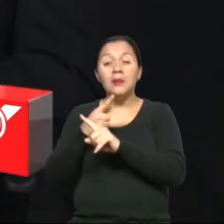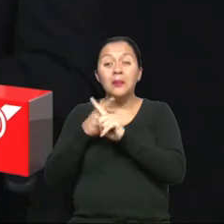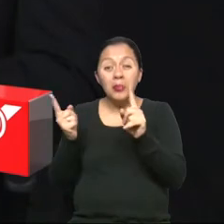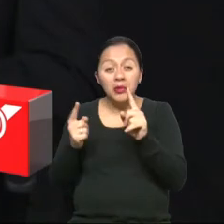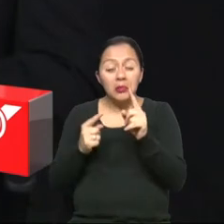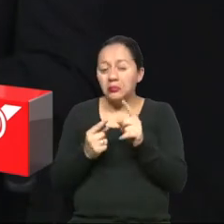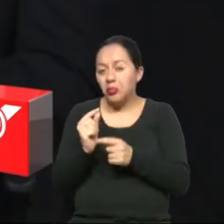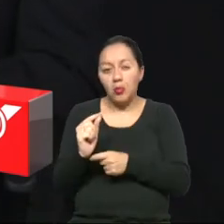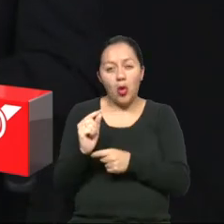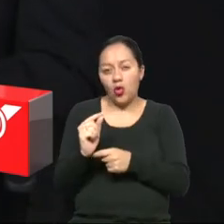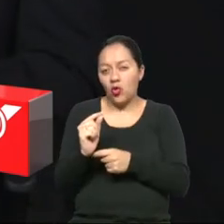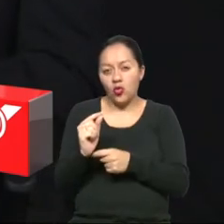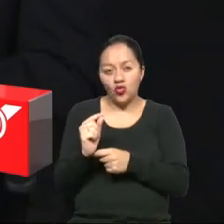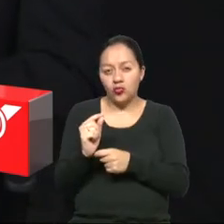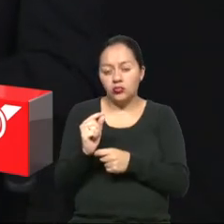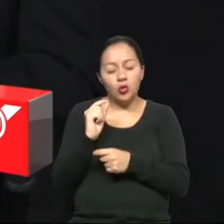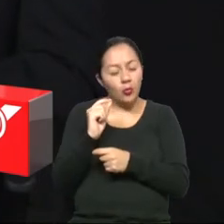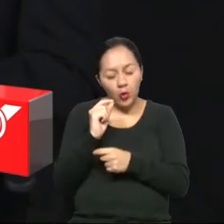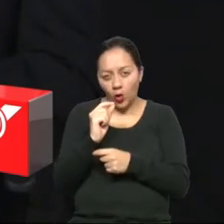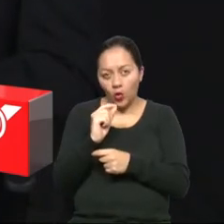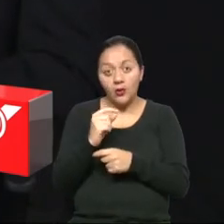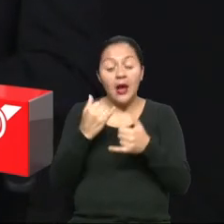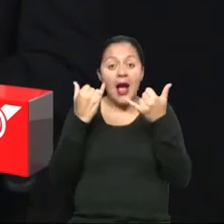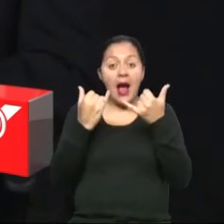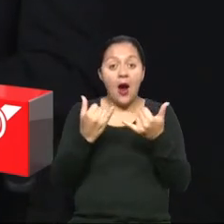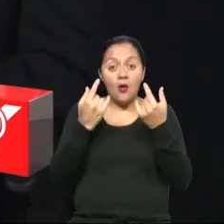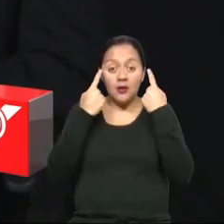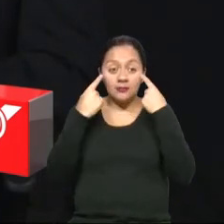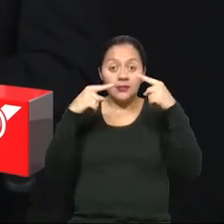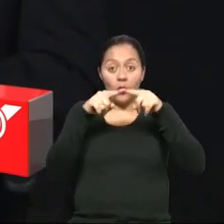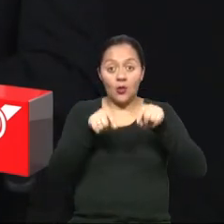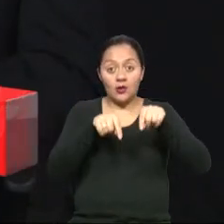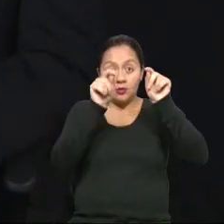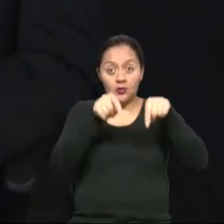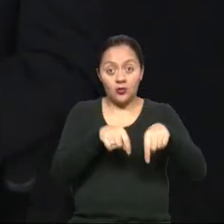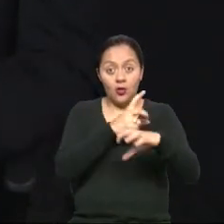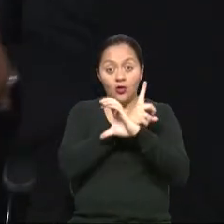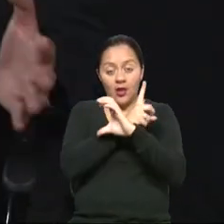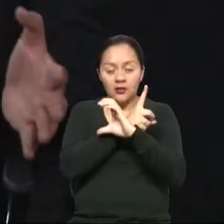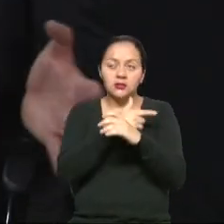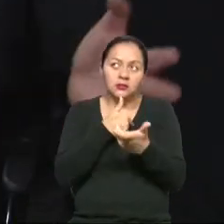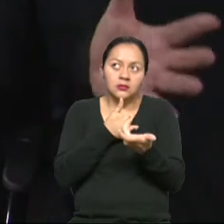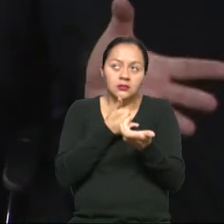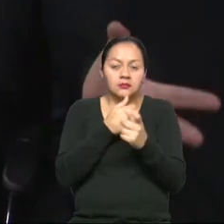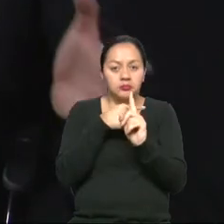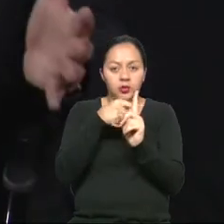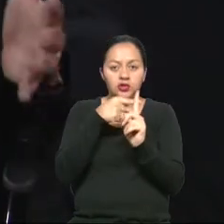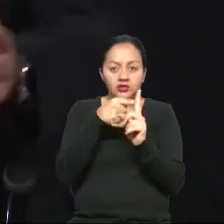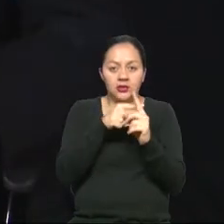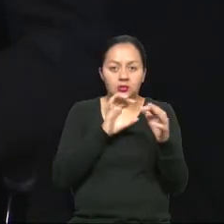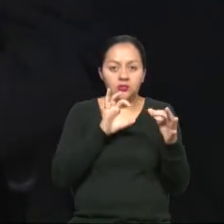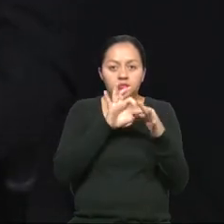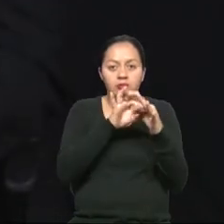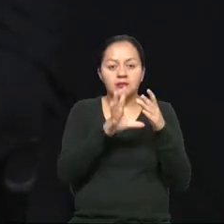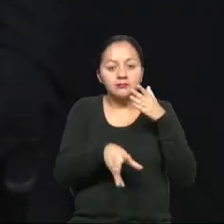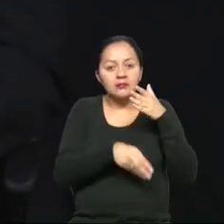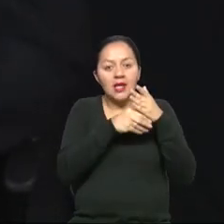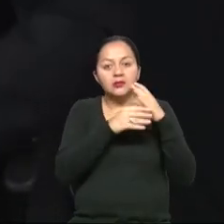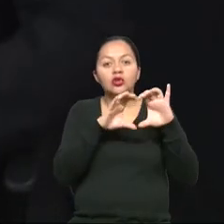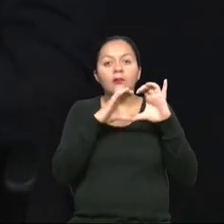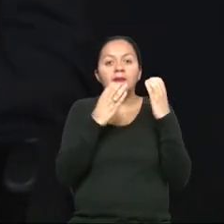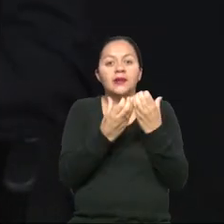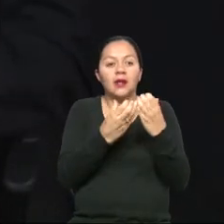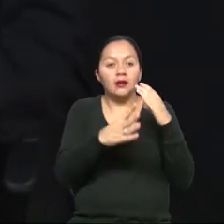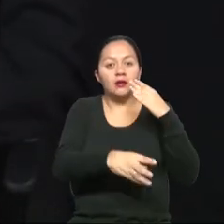Entonces, por eso yo le tengo mucha fe al convenio que estamos firmando con el CONADIS, porque a través de eso, esto es algo más dentro de mis comités técnicos.